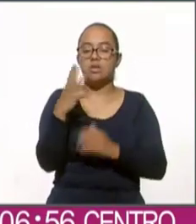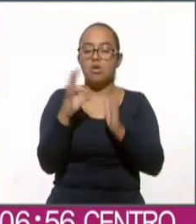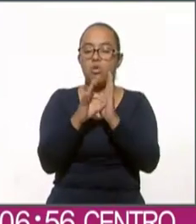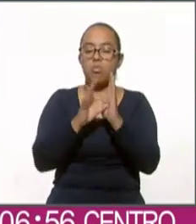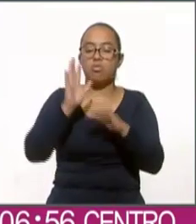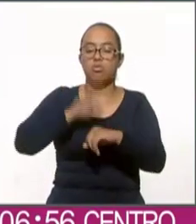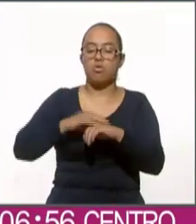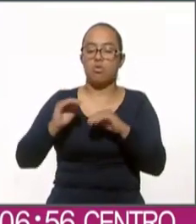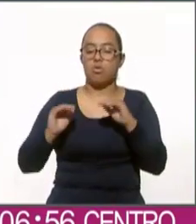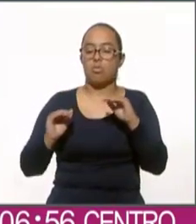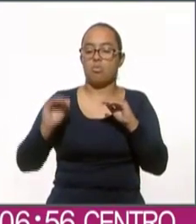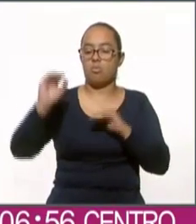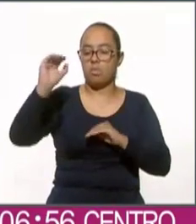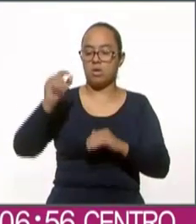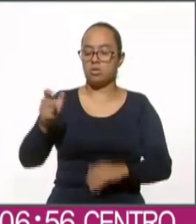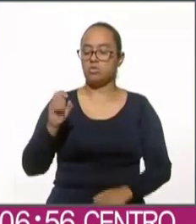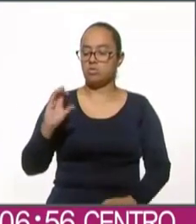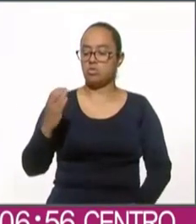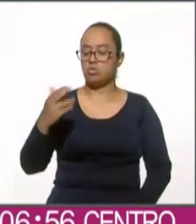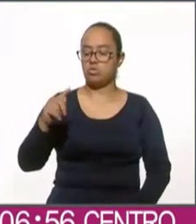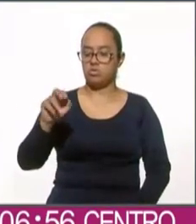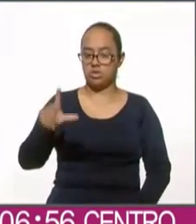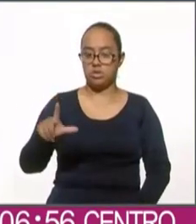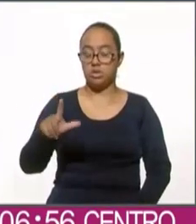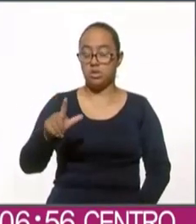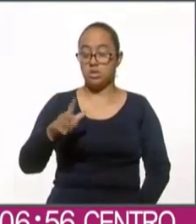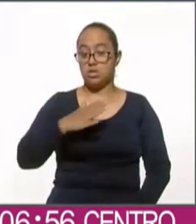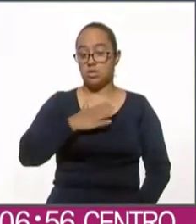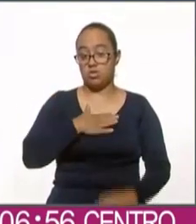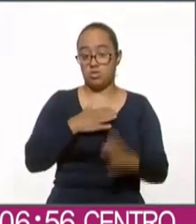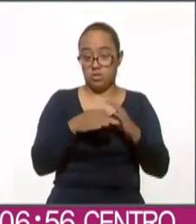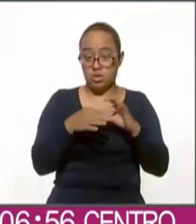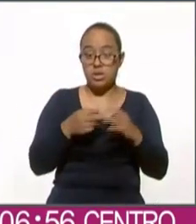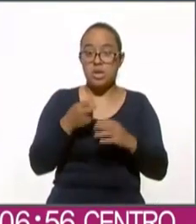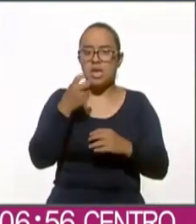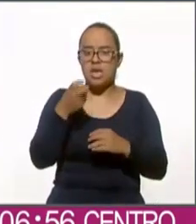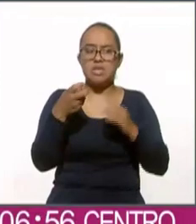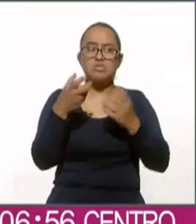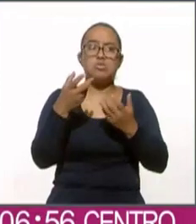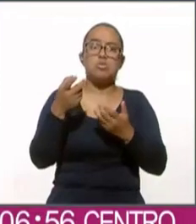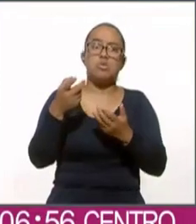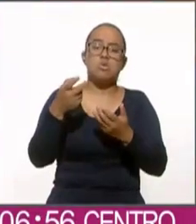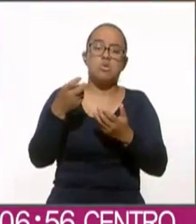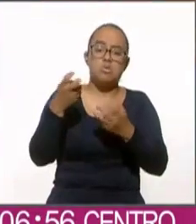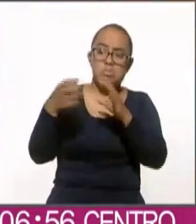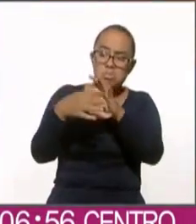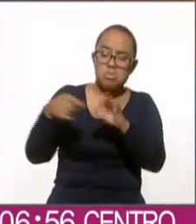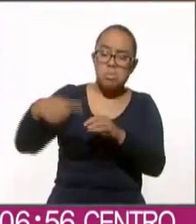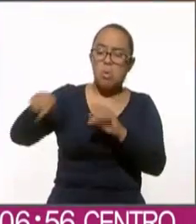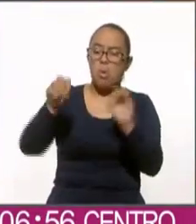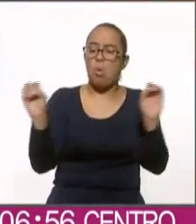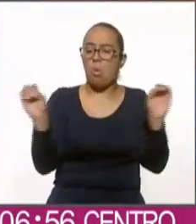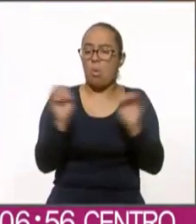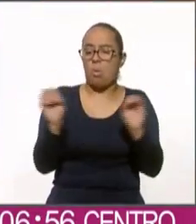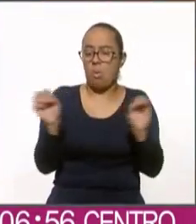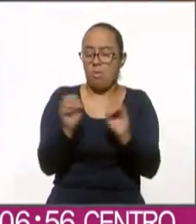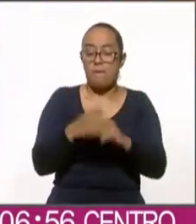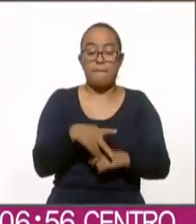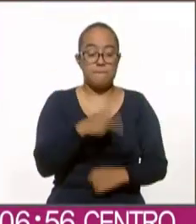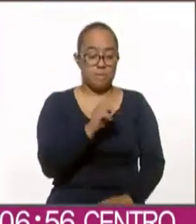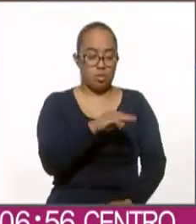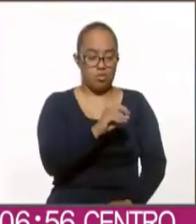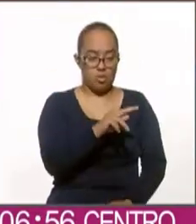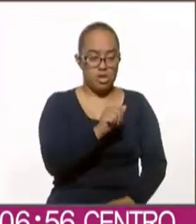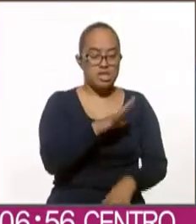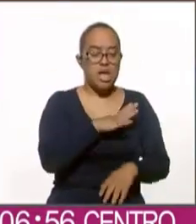más de ventaja a Xochitl Galvez yo te diría que eso nunca acabaron de explicarlo en el caso de Morena creo que fue más cuidado el